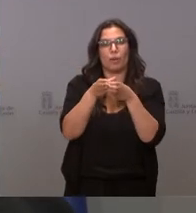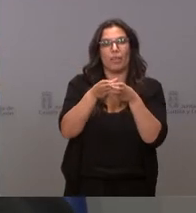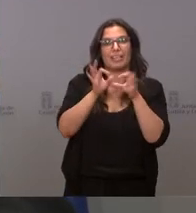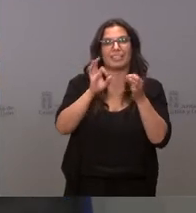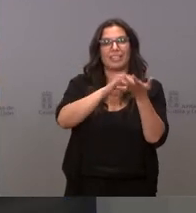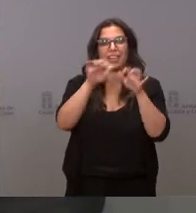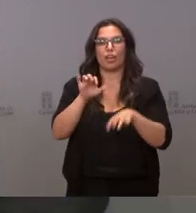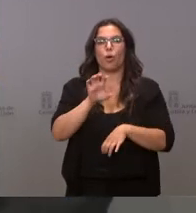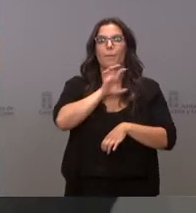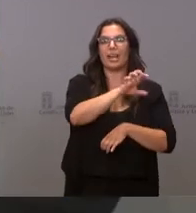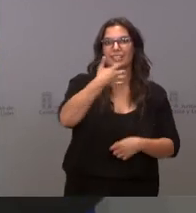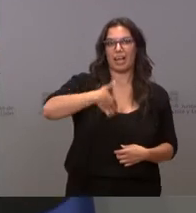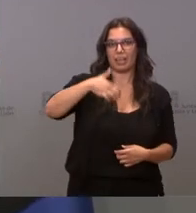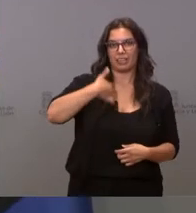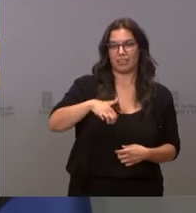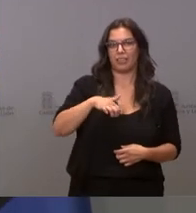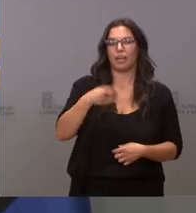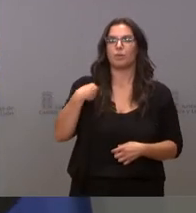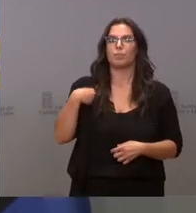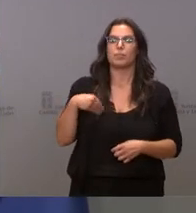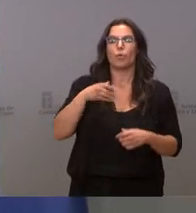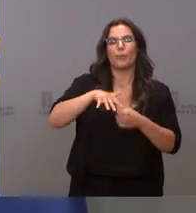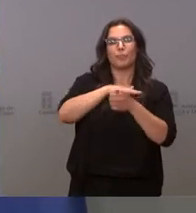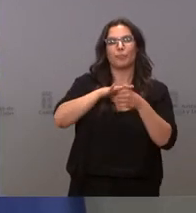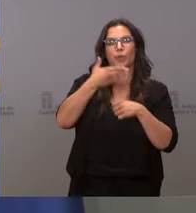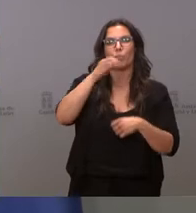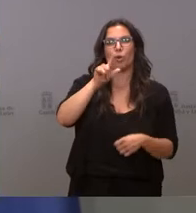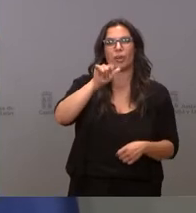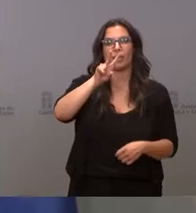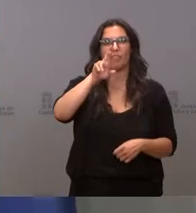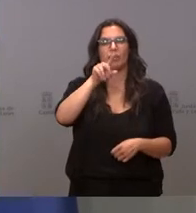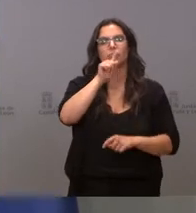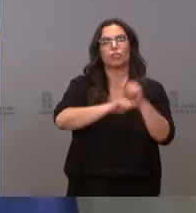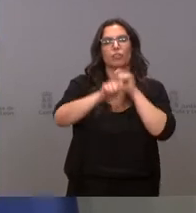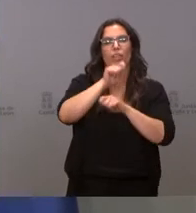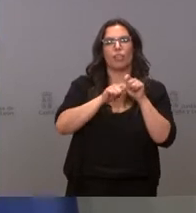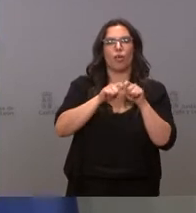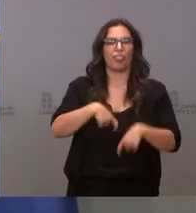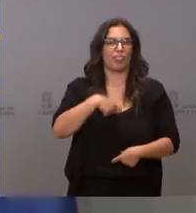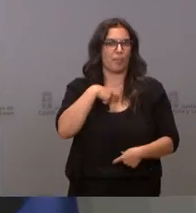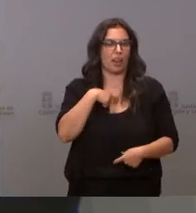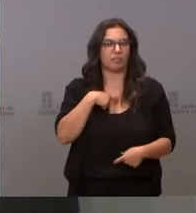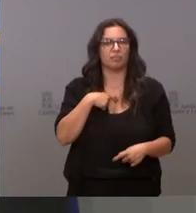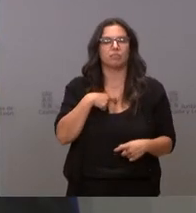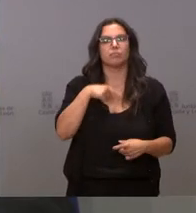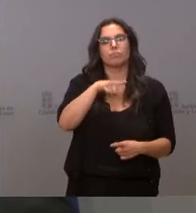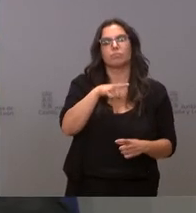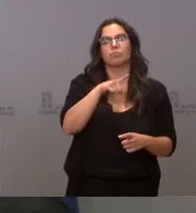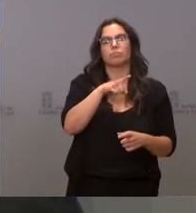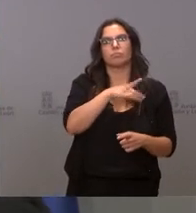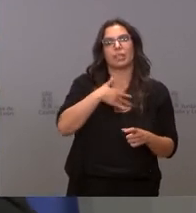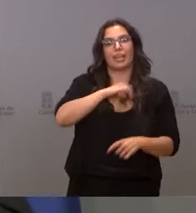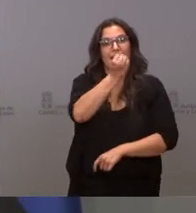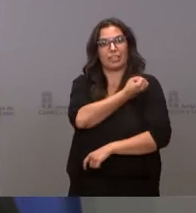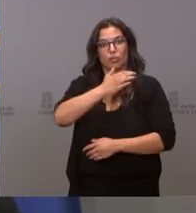de la Agrupación Castellana y Leonesa de Bolívar, que es una asociación civil que va a inscribirse en nuestro